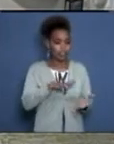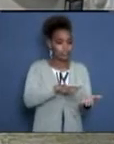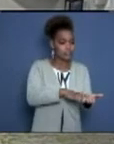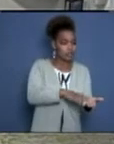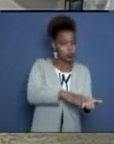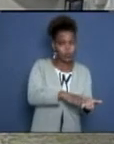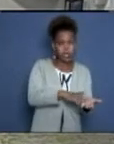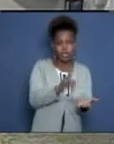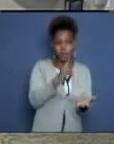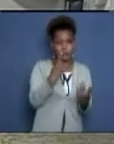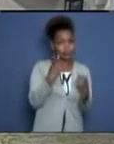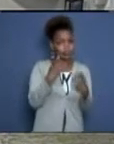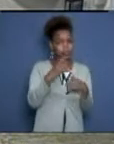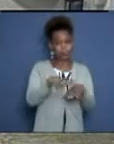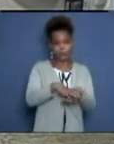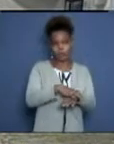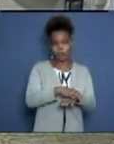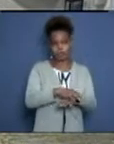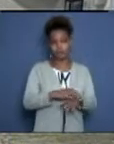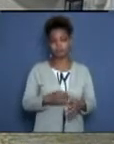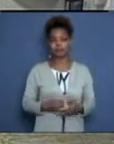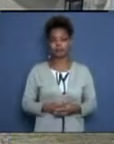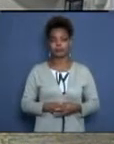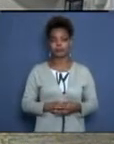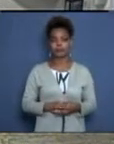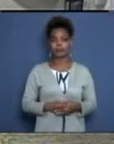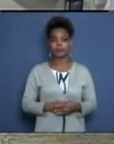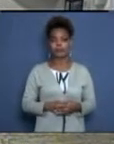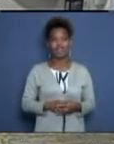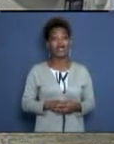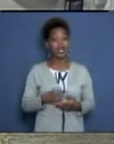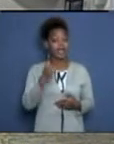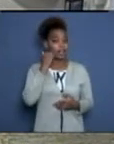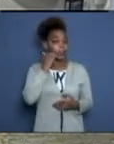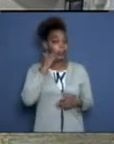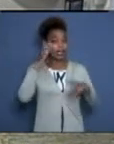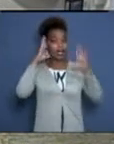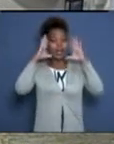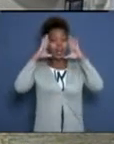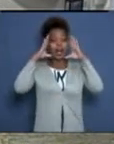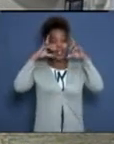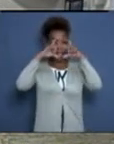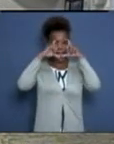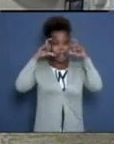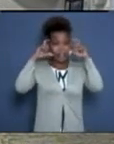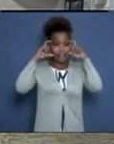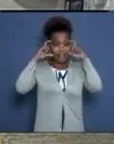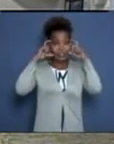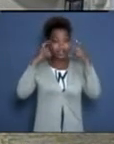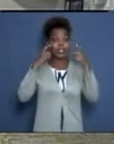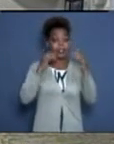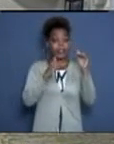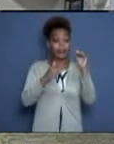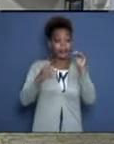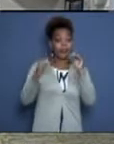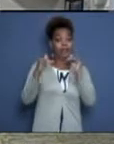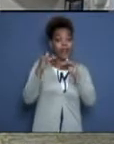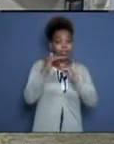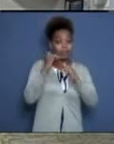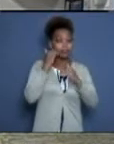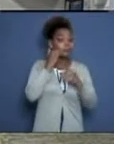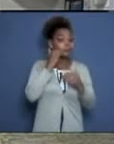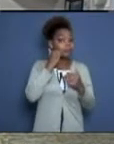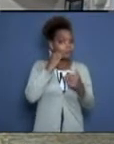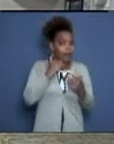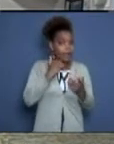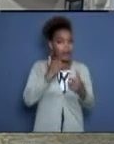los guantes. Y la careta que es un medio adicional de protección pero no es imprescindible para la